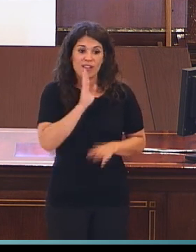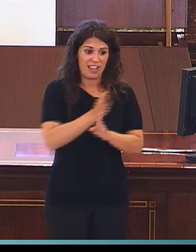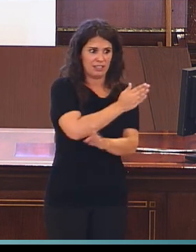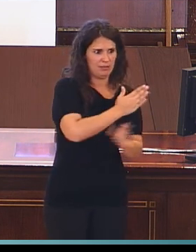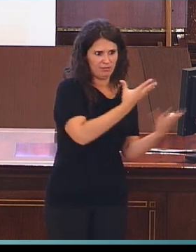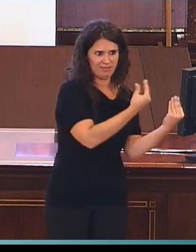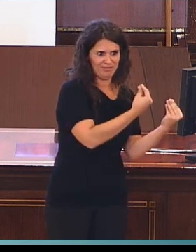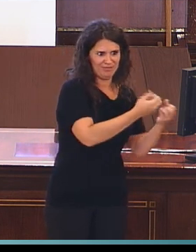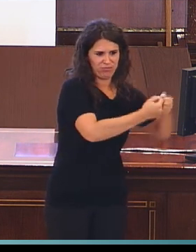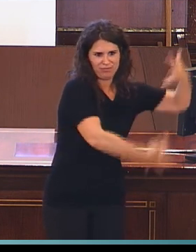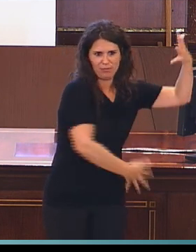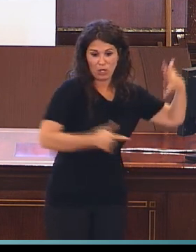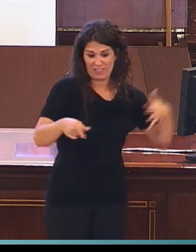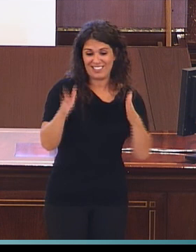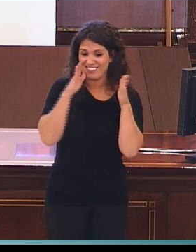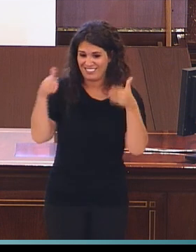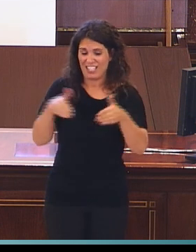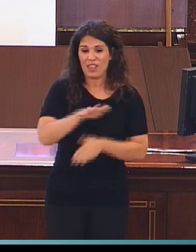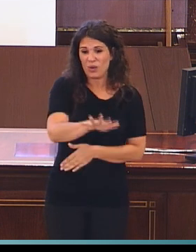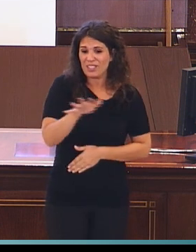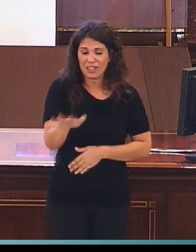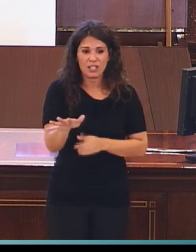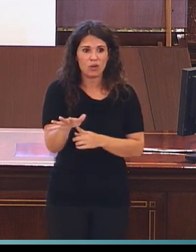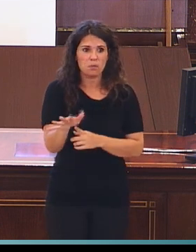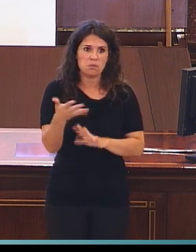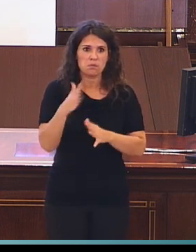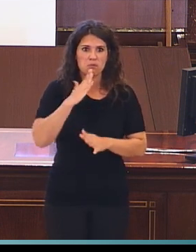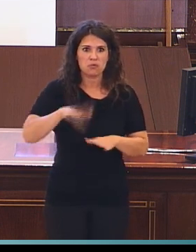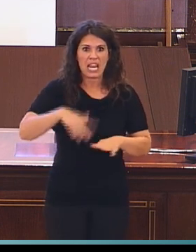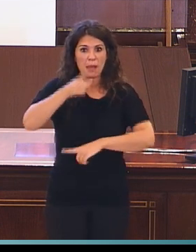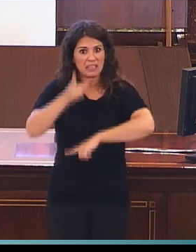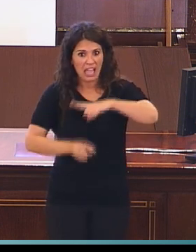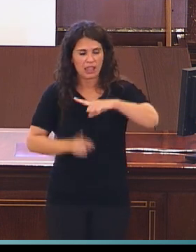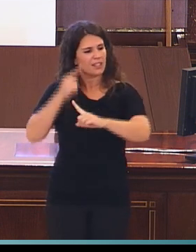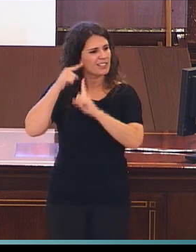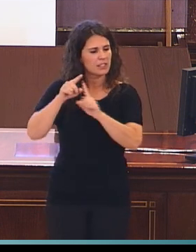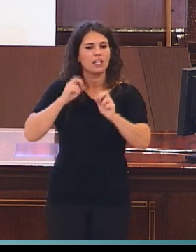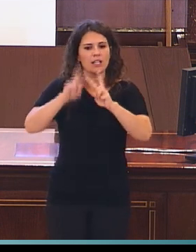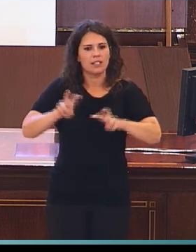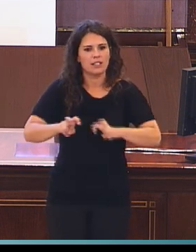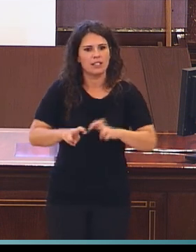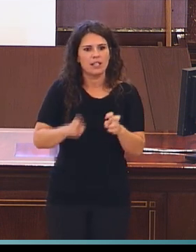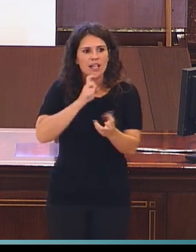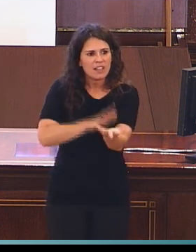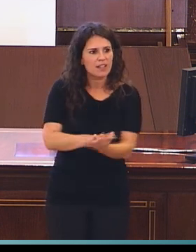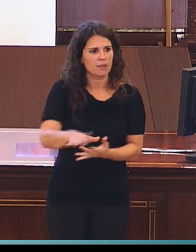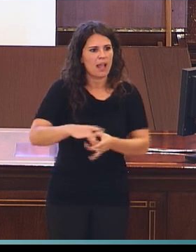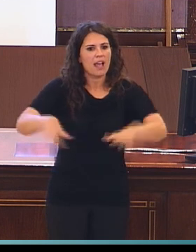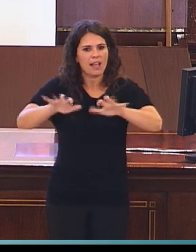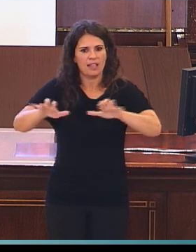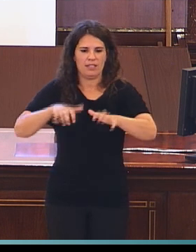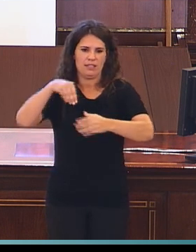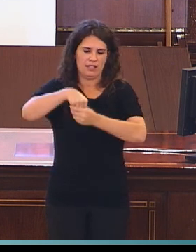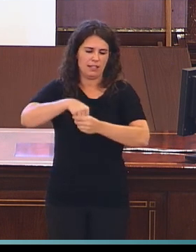Pero, de esos 55, casi la mitad van dirigidos a ver cómo influye la lengua de signos en los aprendizajes académicos,